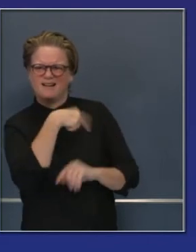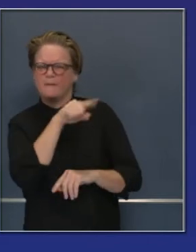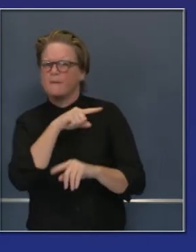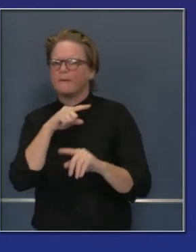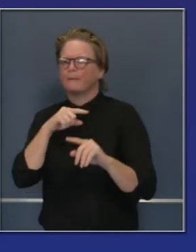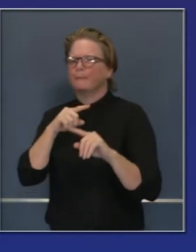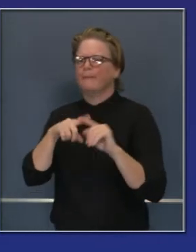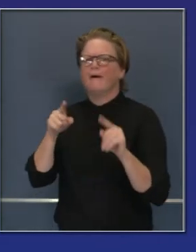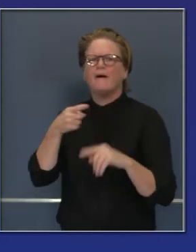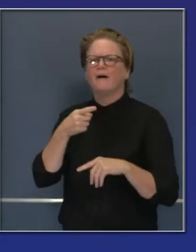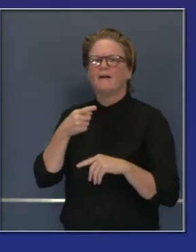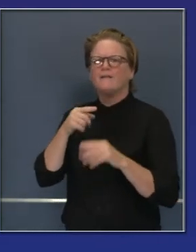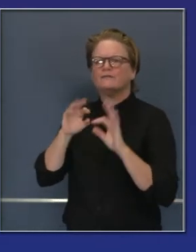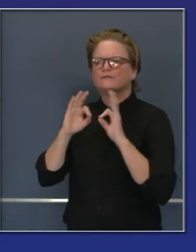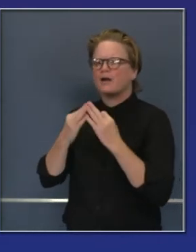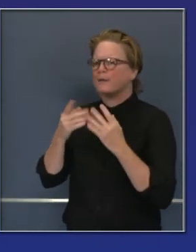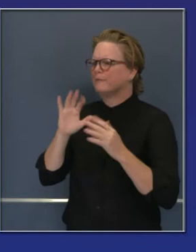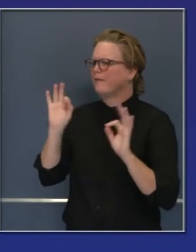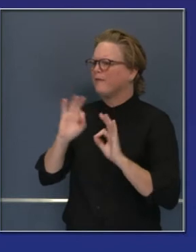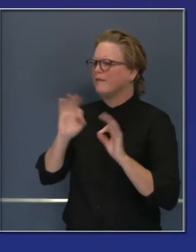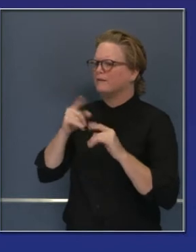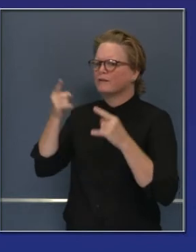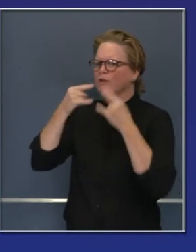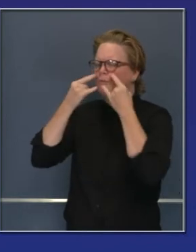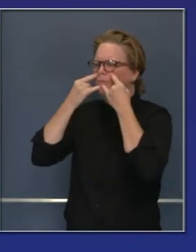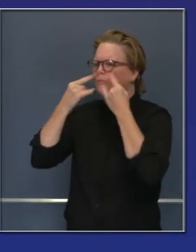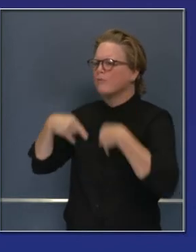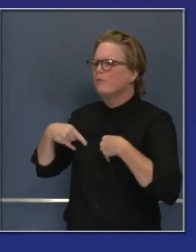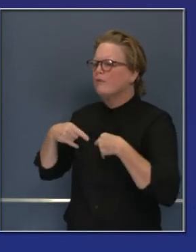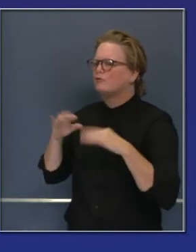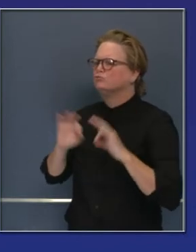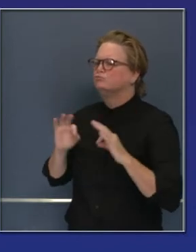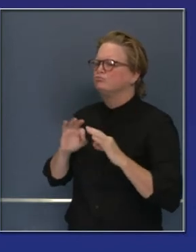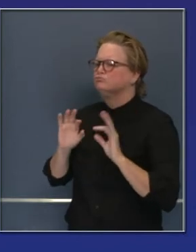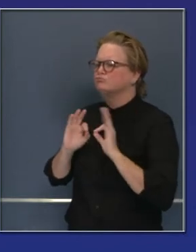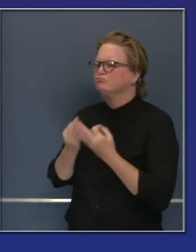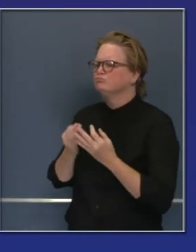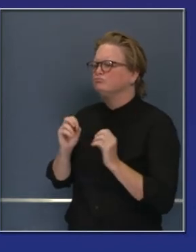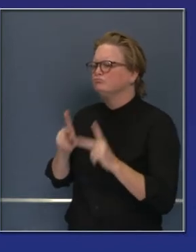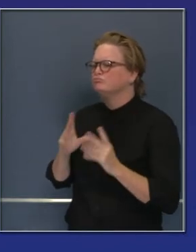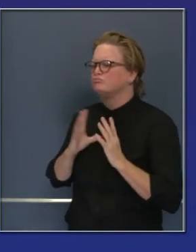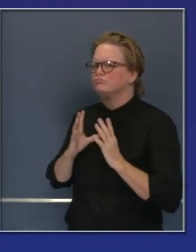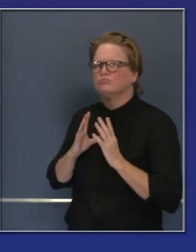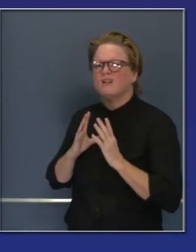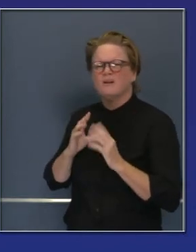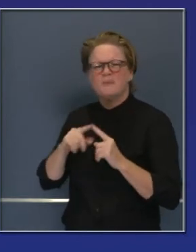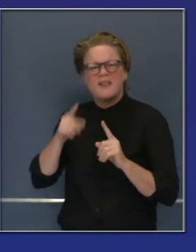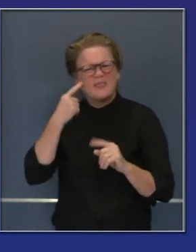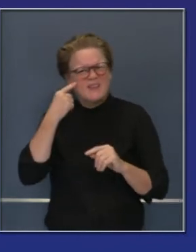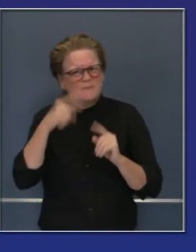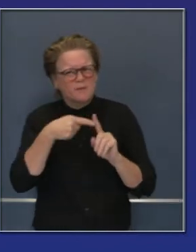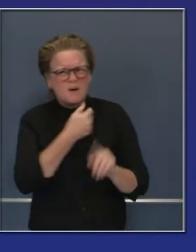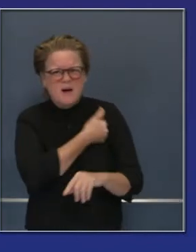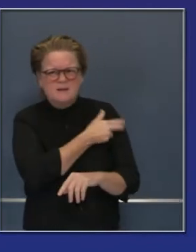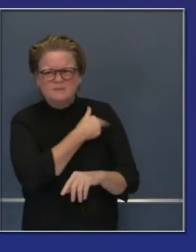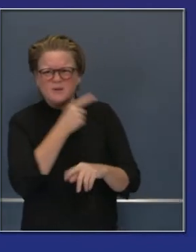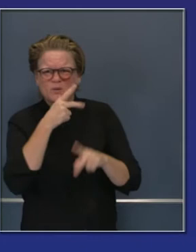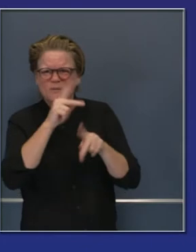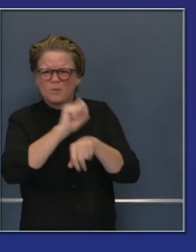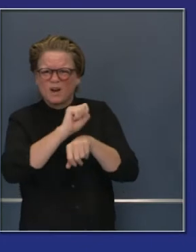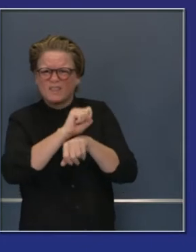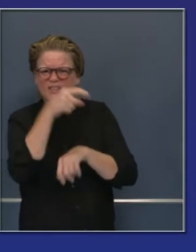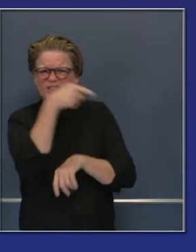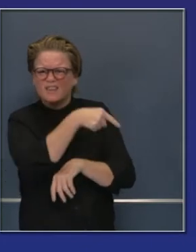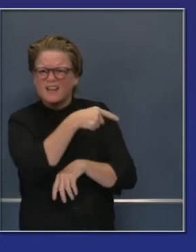aumento en el número de casos de COVID. También tenemos que estar preparados para la gripa y tenemos que